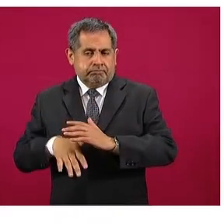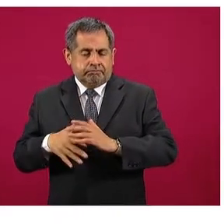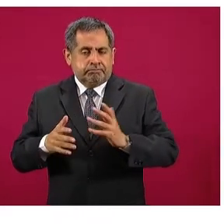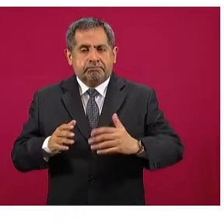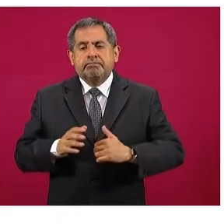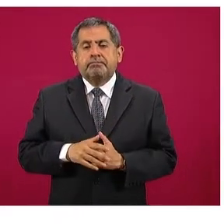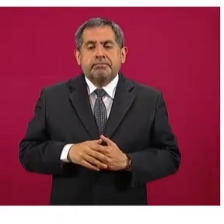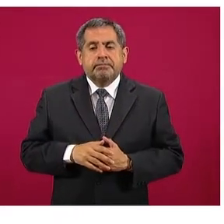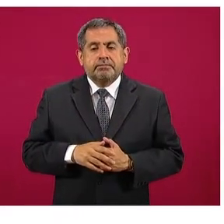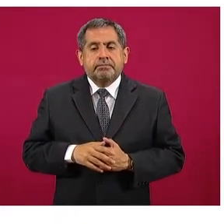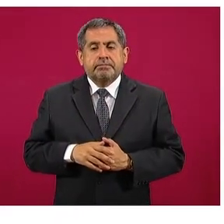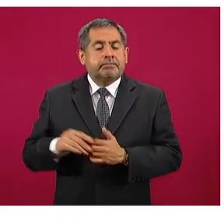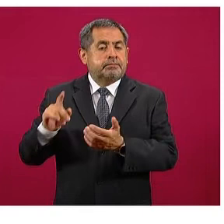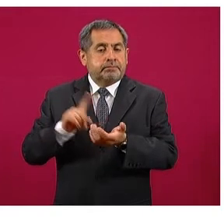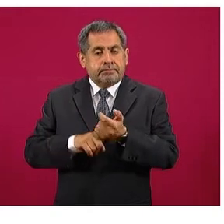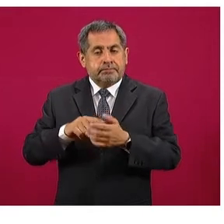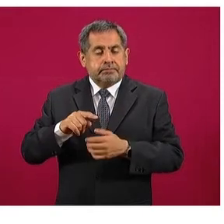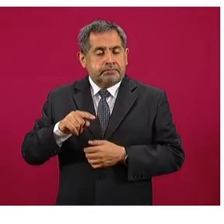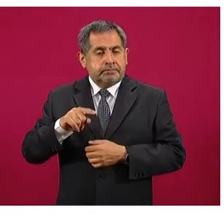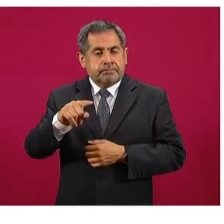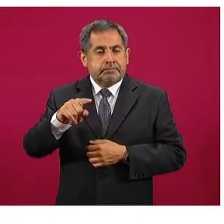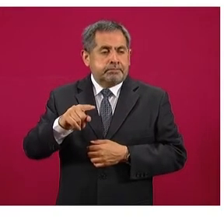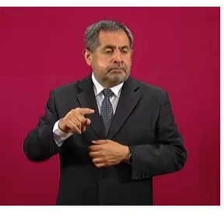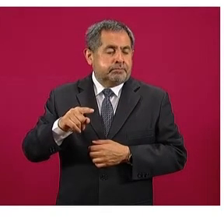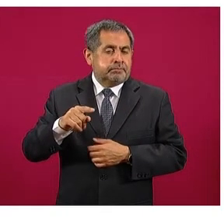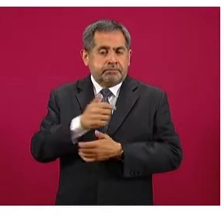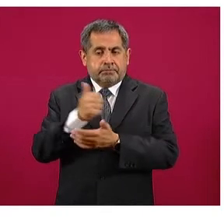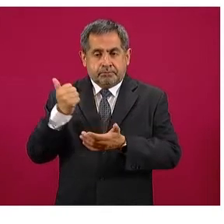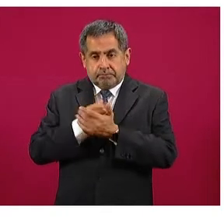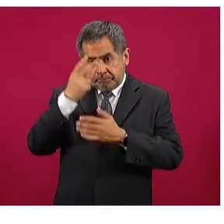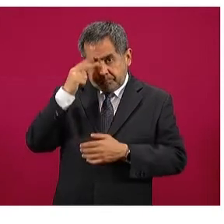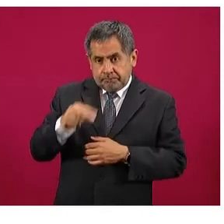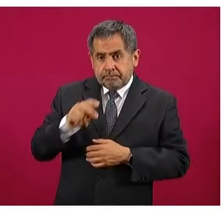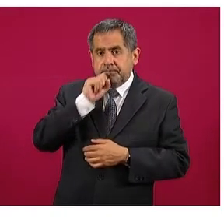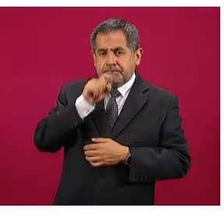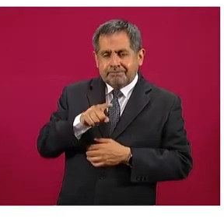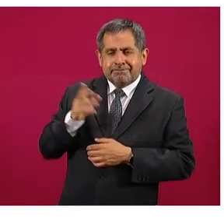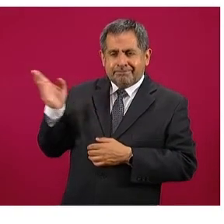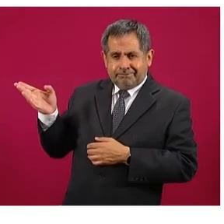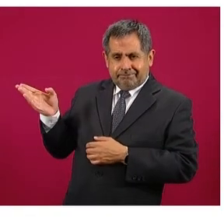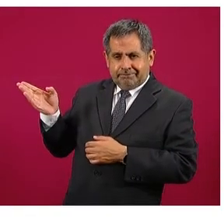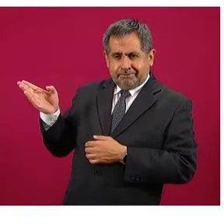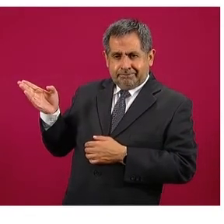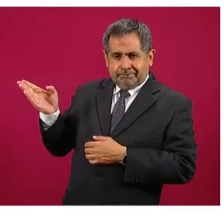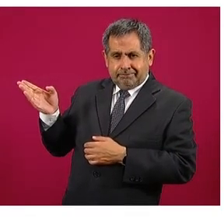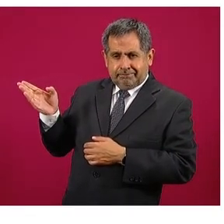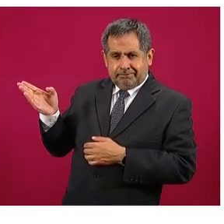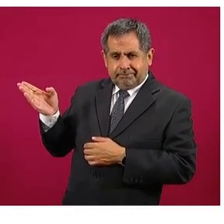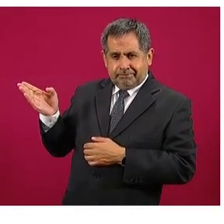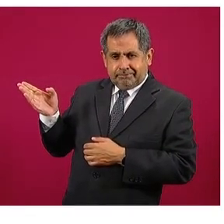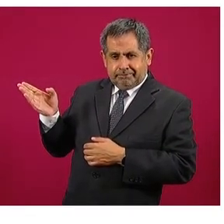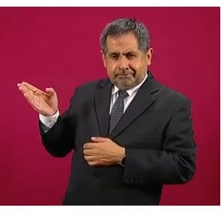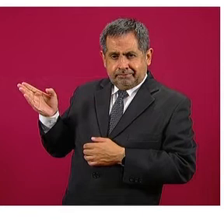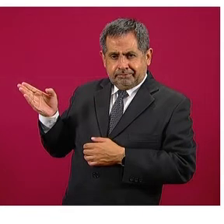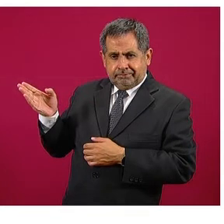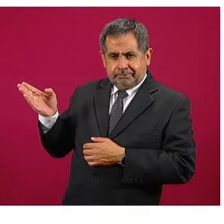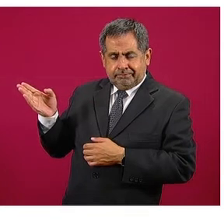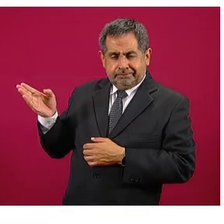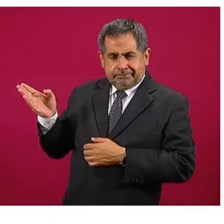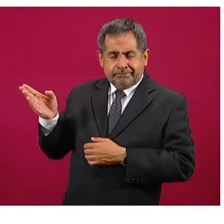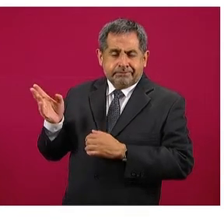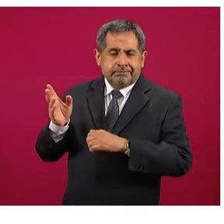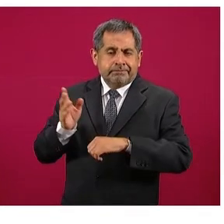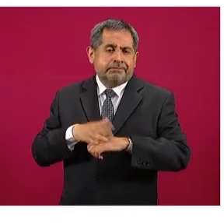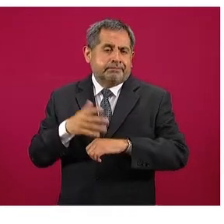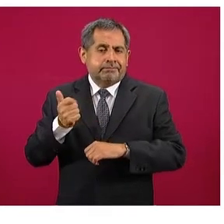Servigás del Valle en Coajimalpa, en la Ciudad de México otra vez, 23 pesos con 40 centavos por